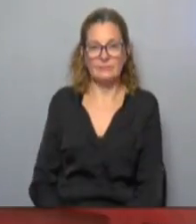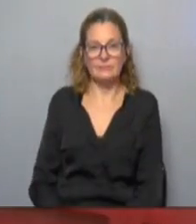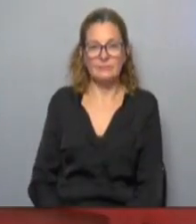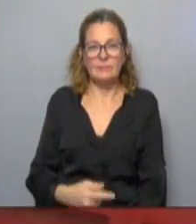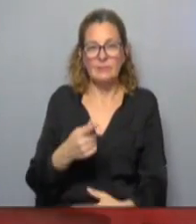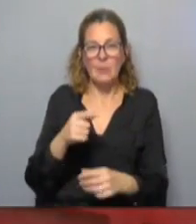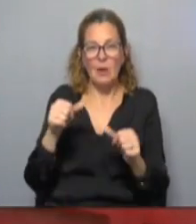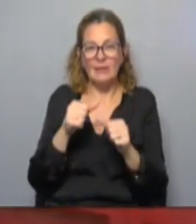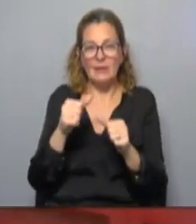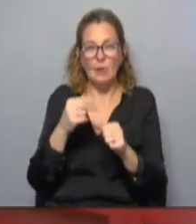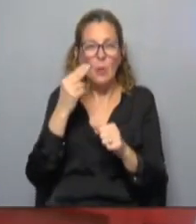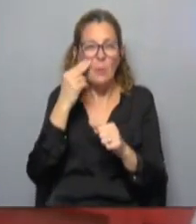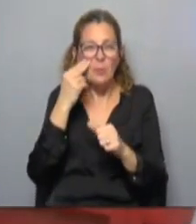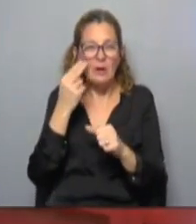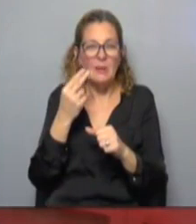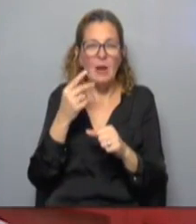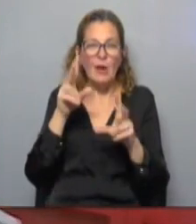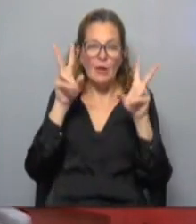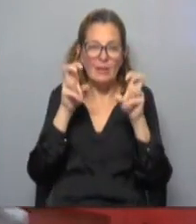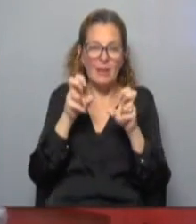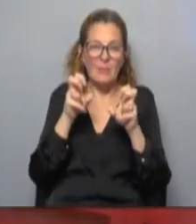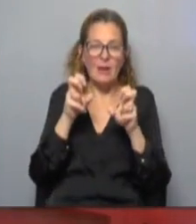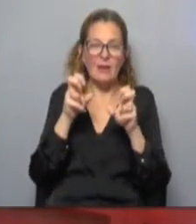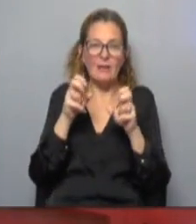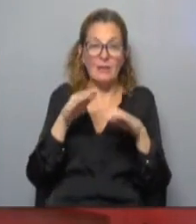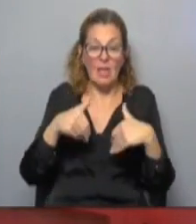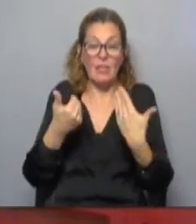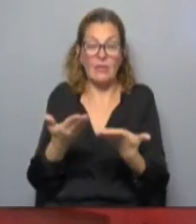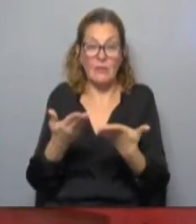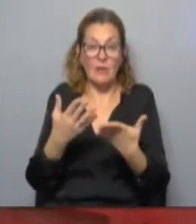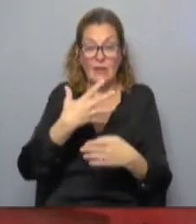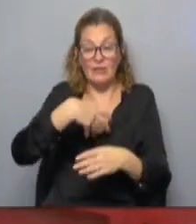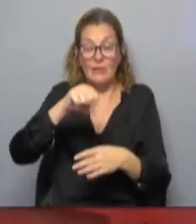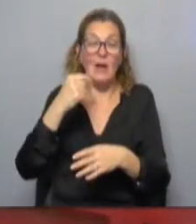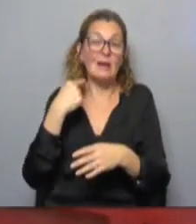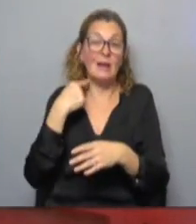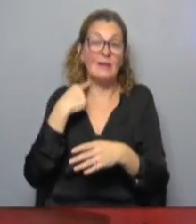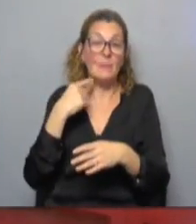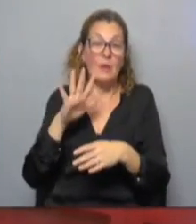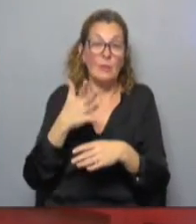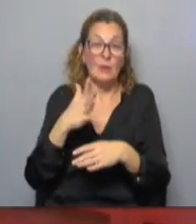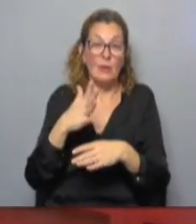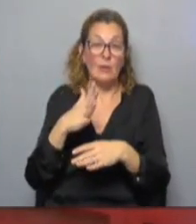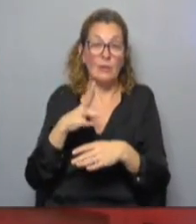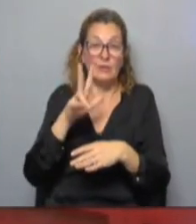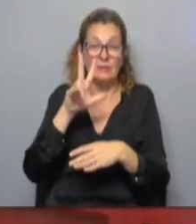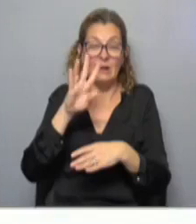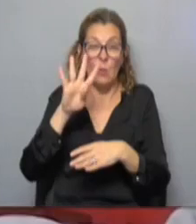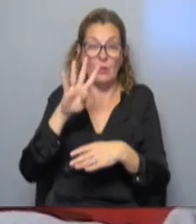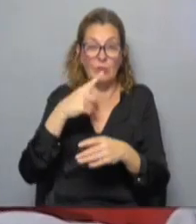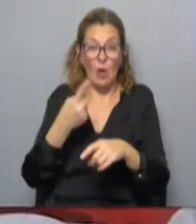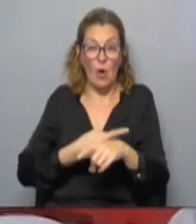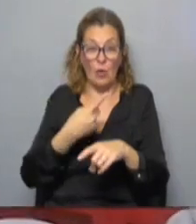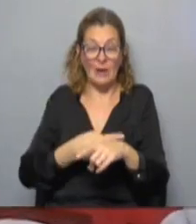Estamos teniendo unos inconvenientes con el tema de la entrega o sea estamos dando más o menos 3, 4 horas